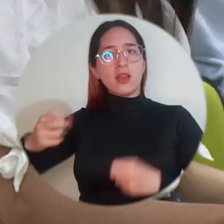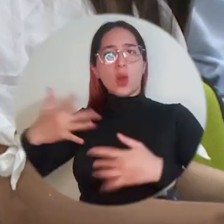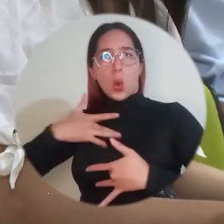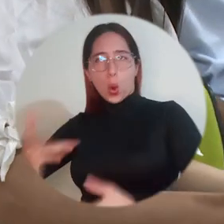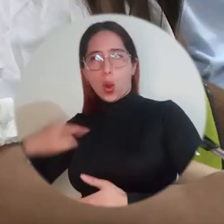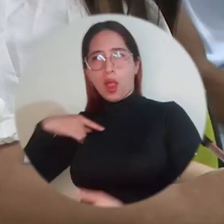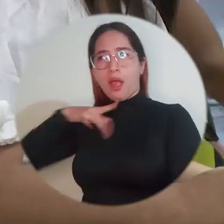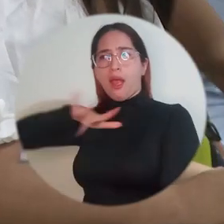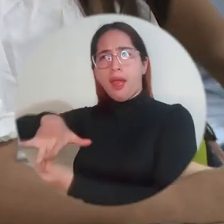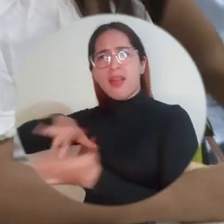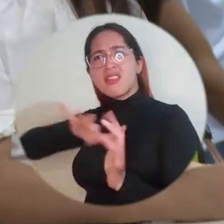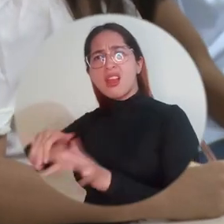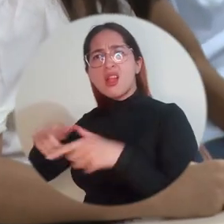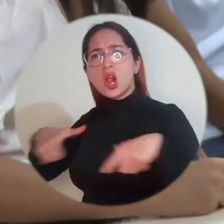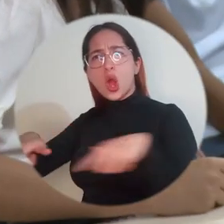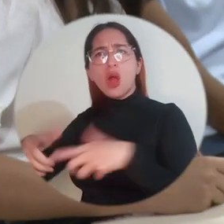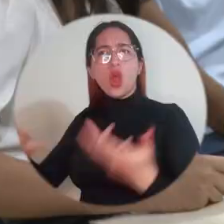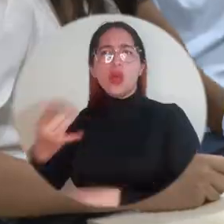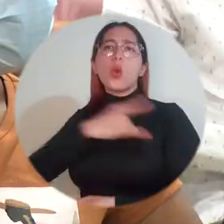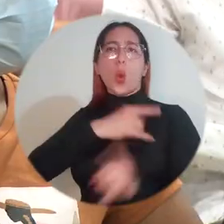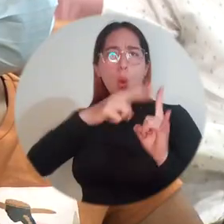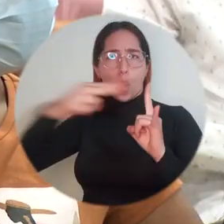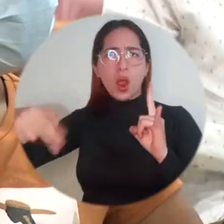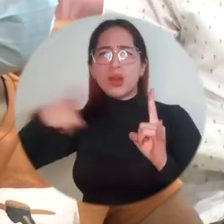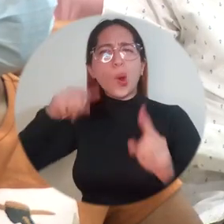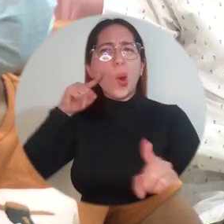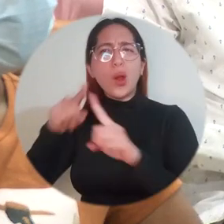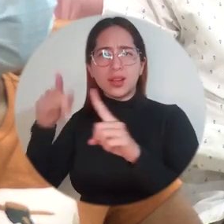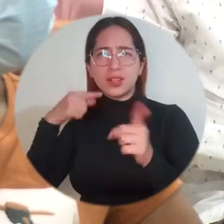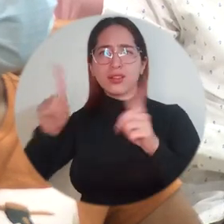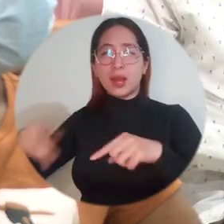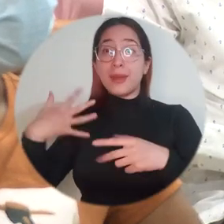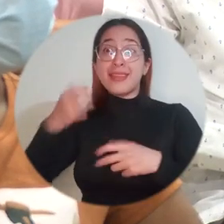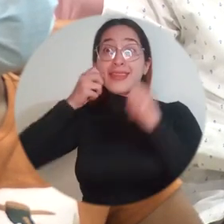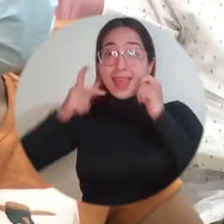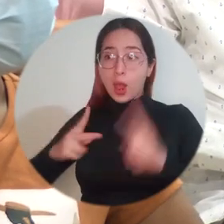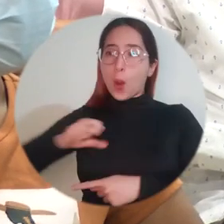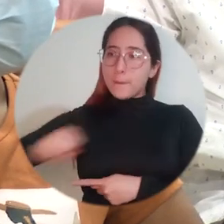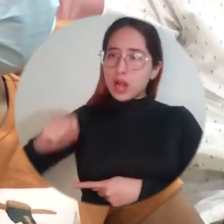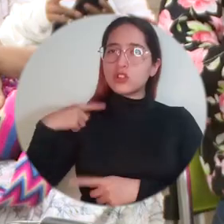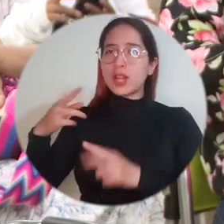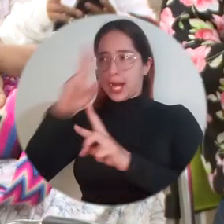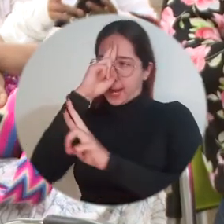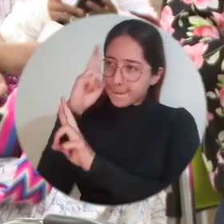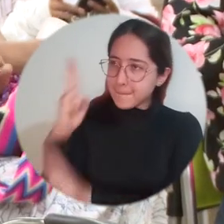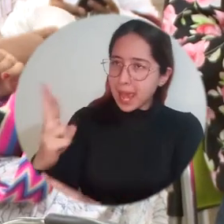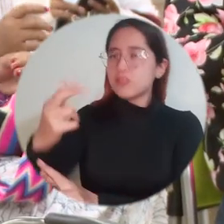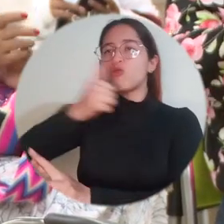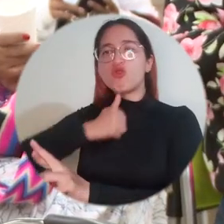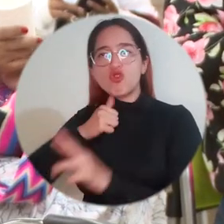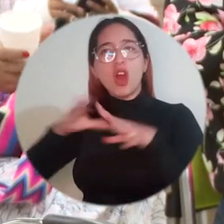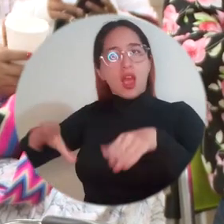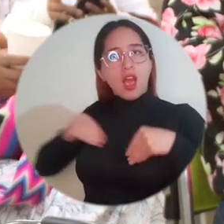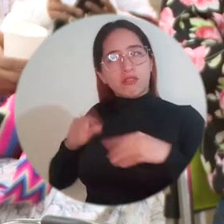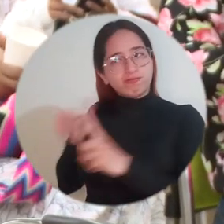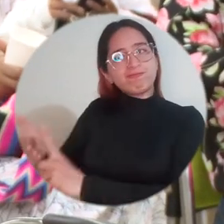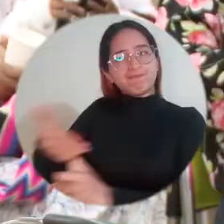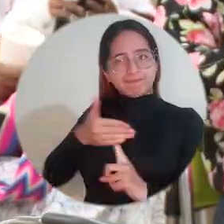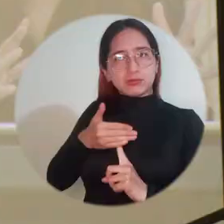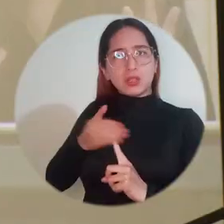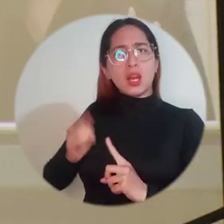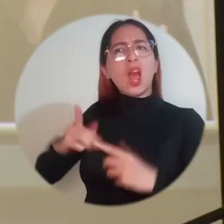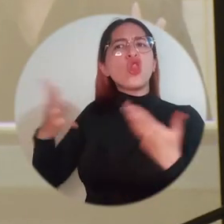del Magdalena y en la que se buscó concientizar sobre el respeto, la tolerancia y la protección de los derechos humanos en las protestas